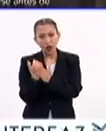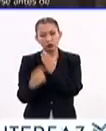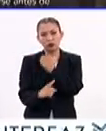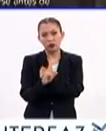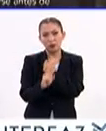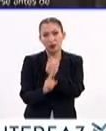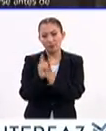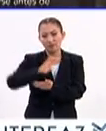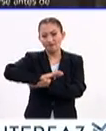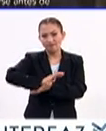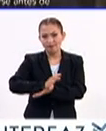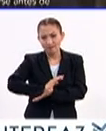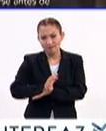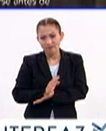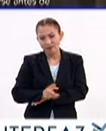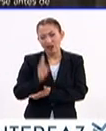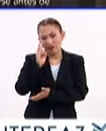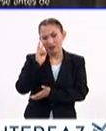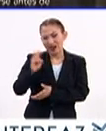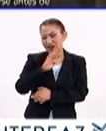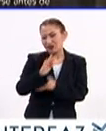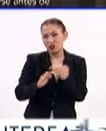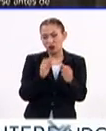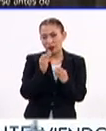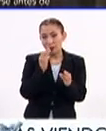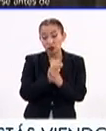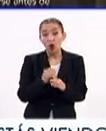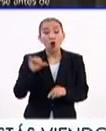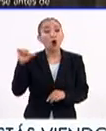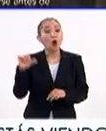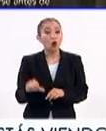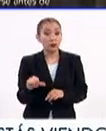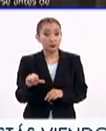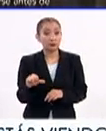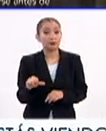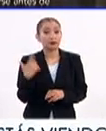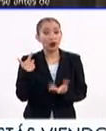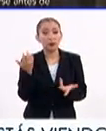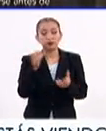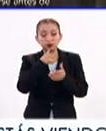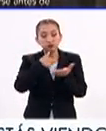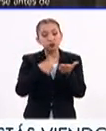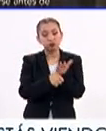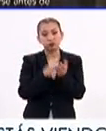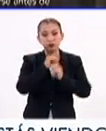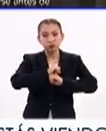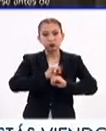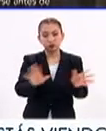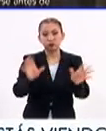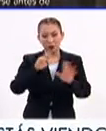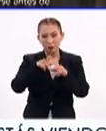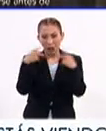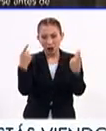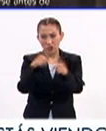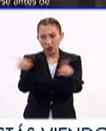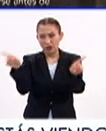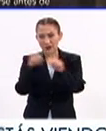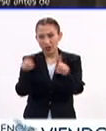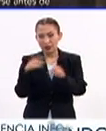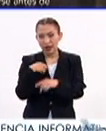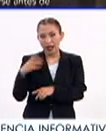importante que se ha dado en todo el mundo. Hoy, precisamente, en un comunicado de prensa que